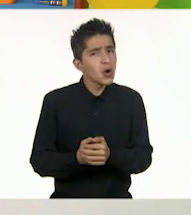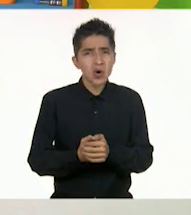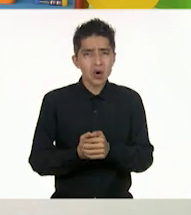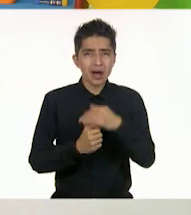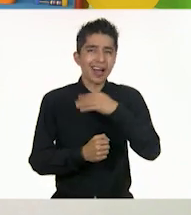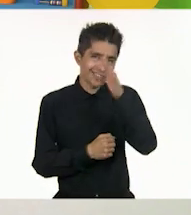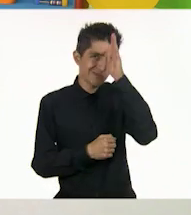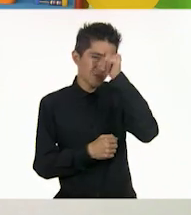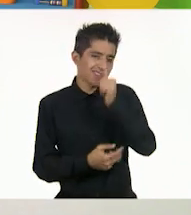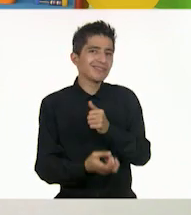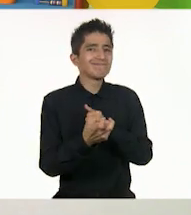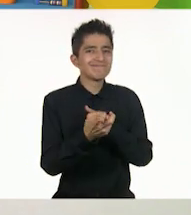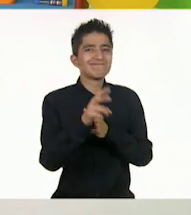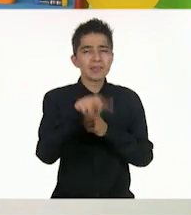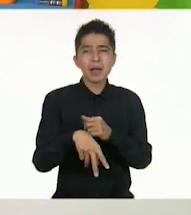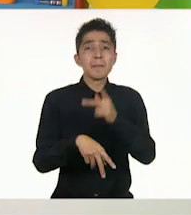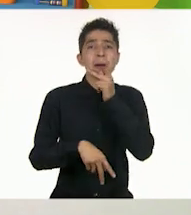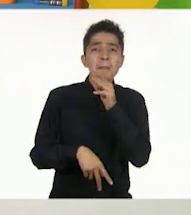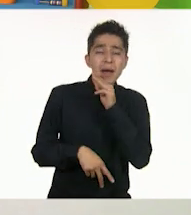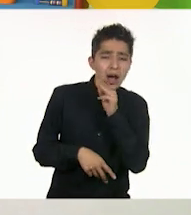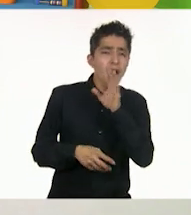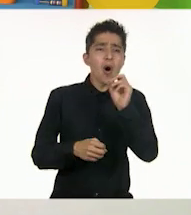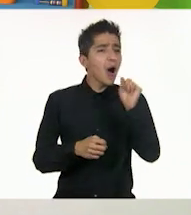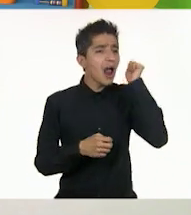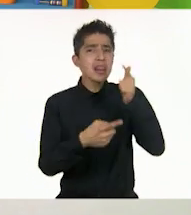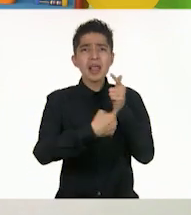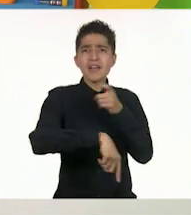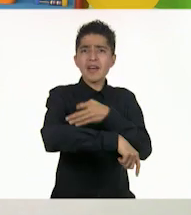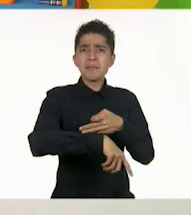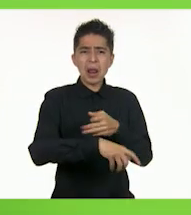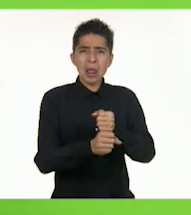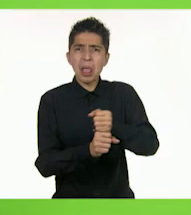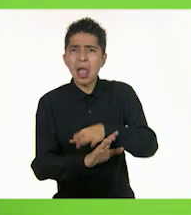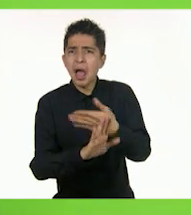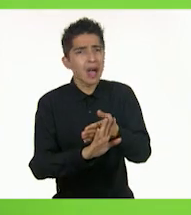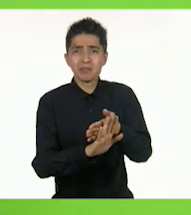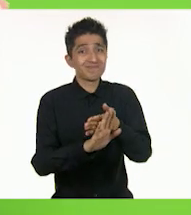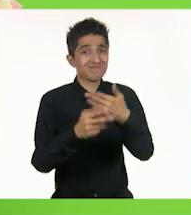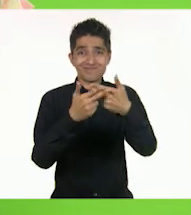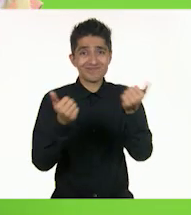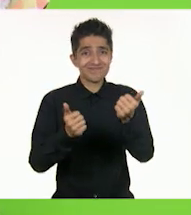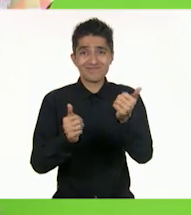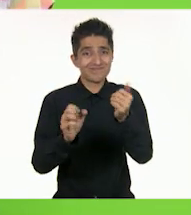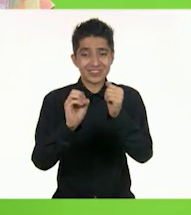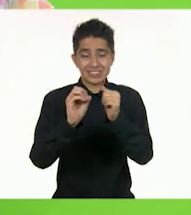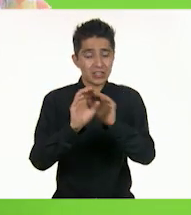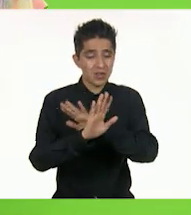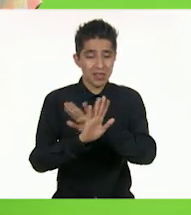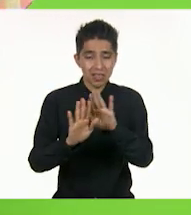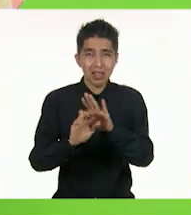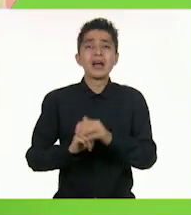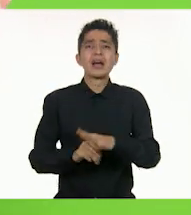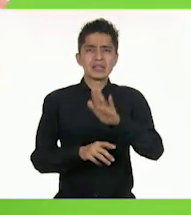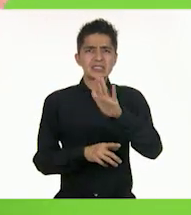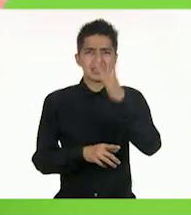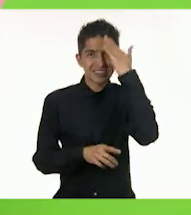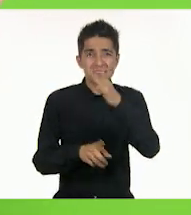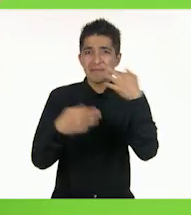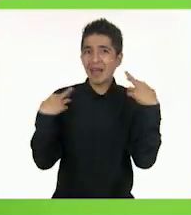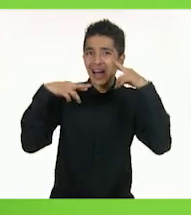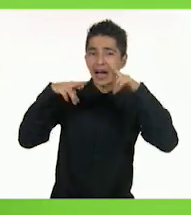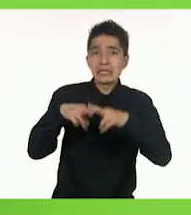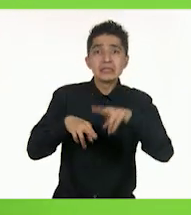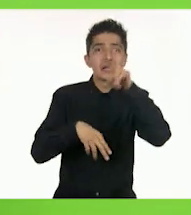acuerdo con él. Ni los padres ni nadie tienen derecho a pegarles. Bien dicho. ¿Saben qué me gustó a mí? Que el maestro